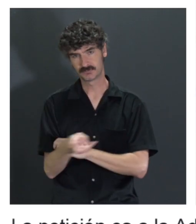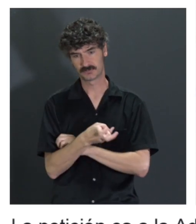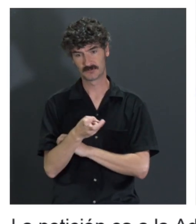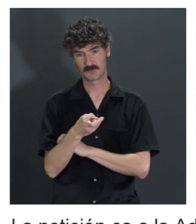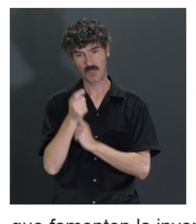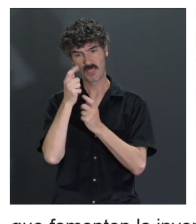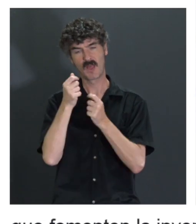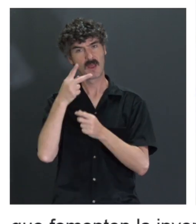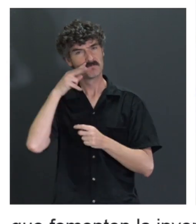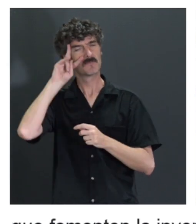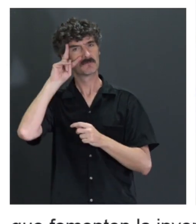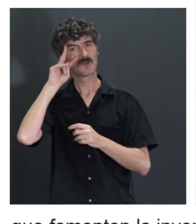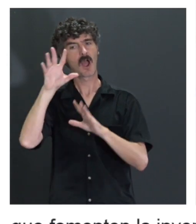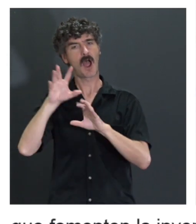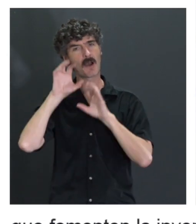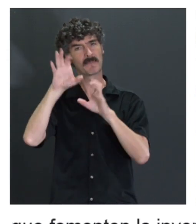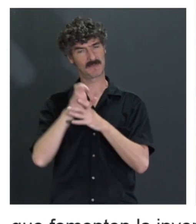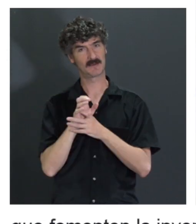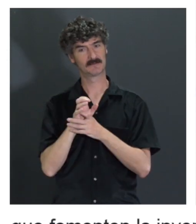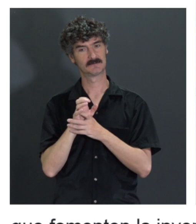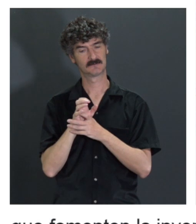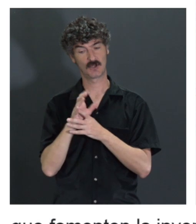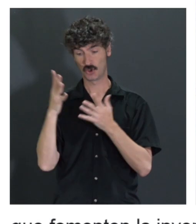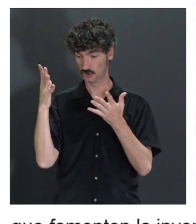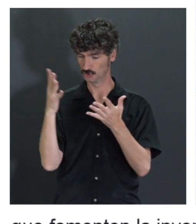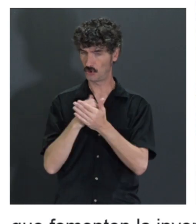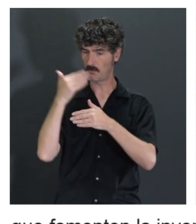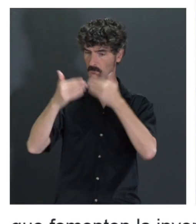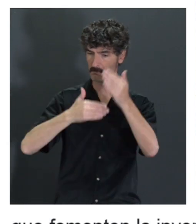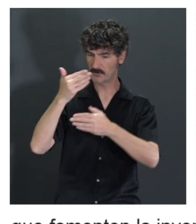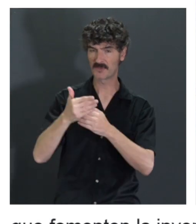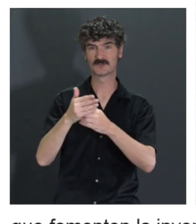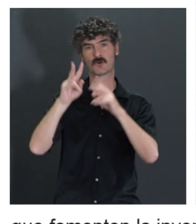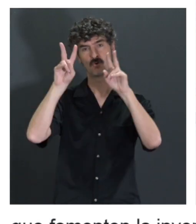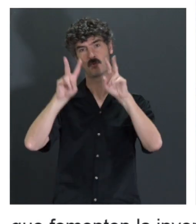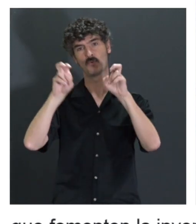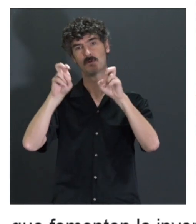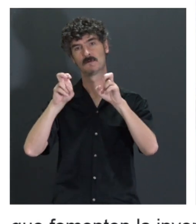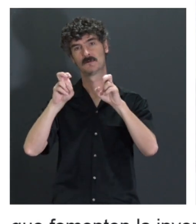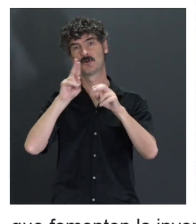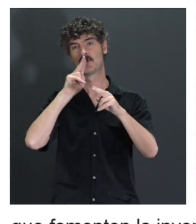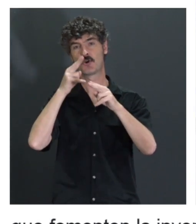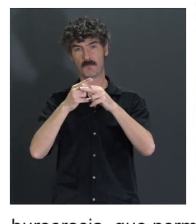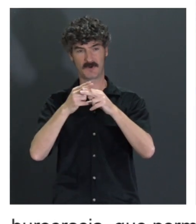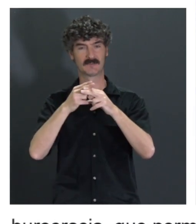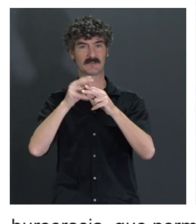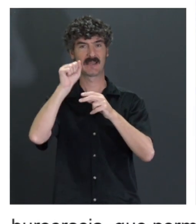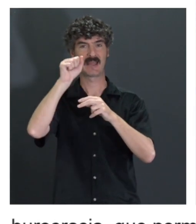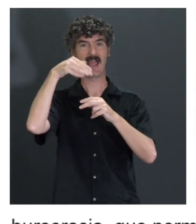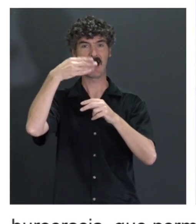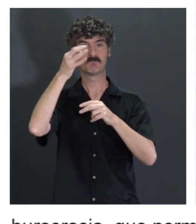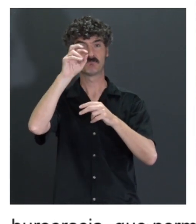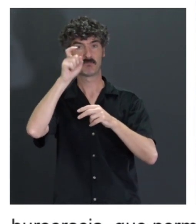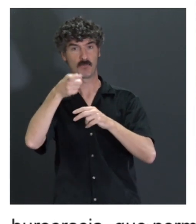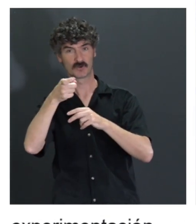experimentar y que aprendan de todo este proceso de experimentación en los famosos sandbox, es decir, los lugares